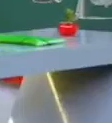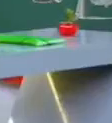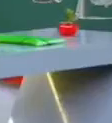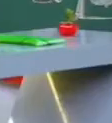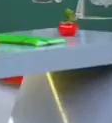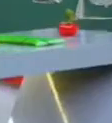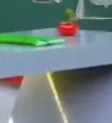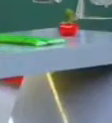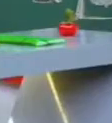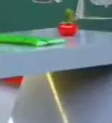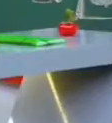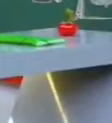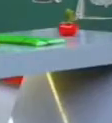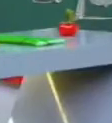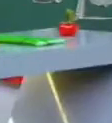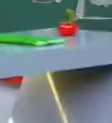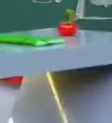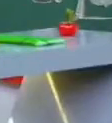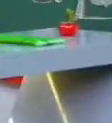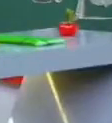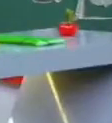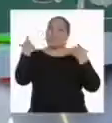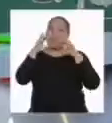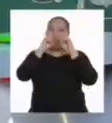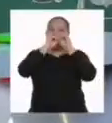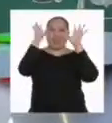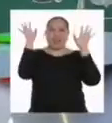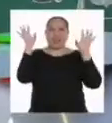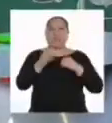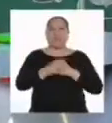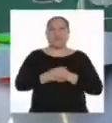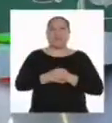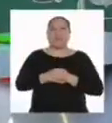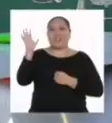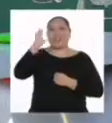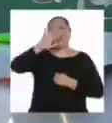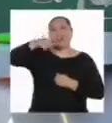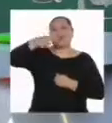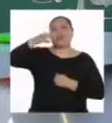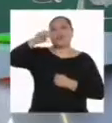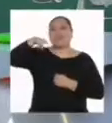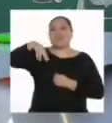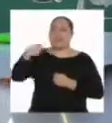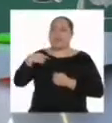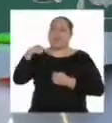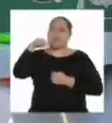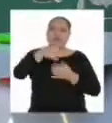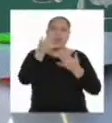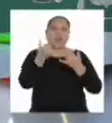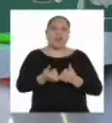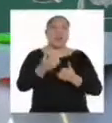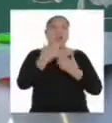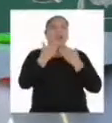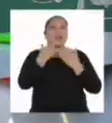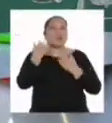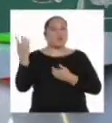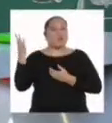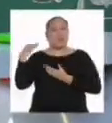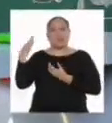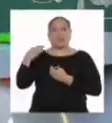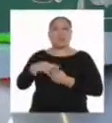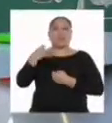Como él vive en el ayer, lo tiene todo bien fresquito. Hola, Jonathan del presente. Gracias por invocarme.